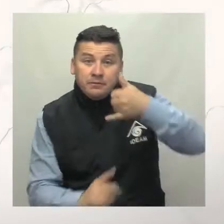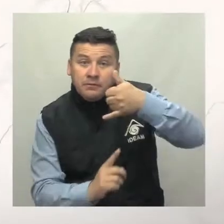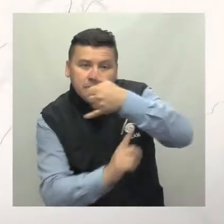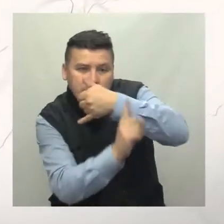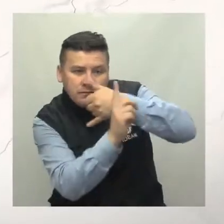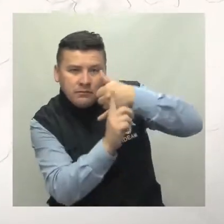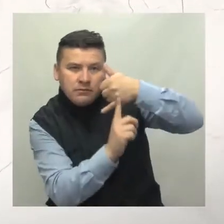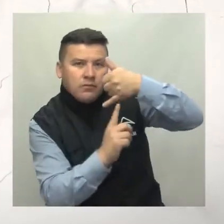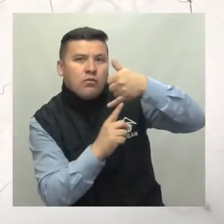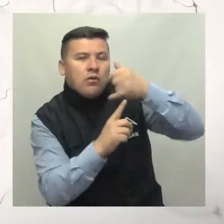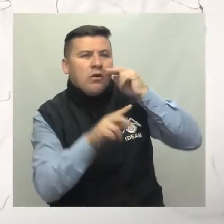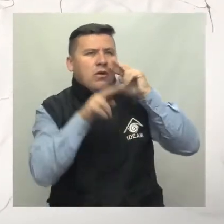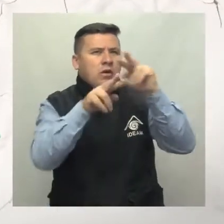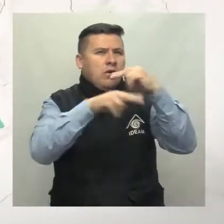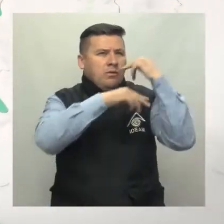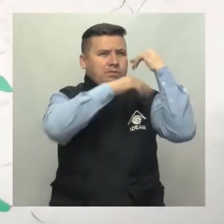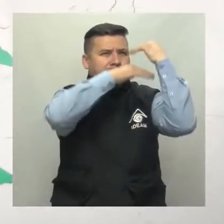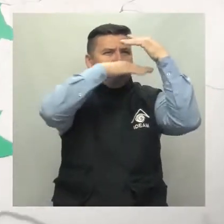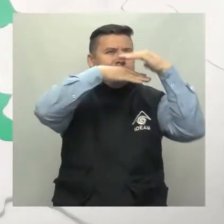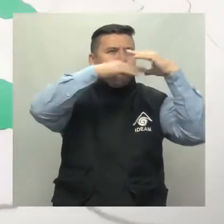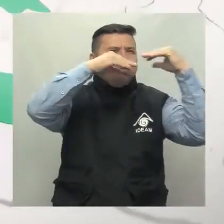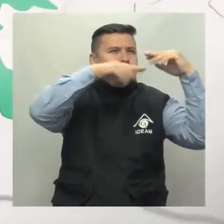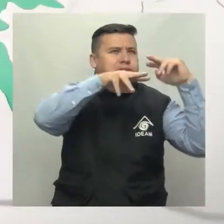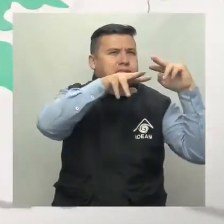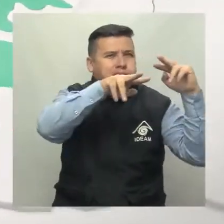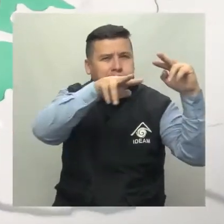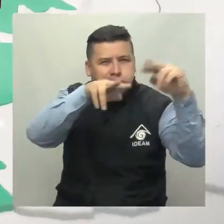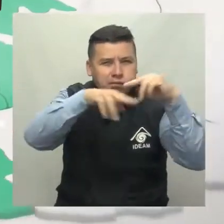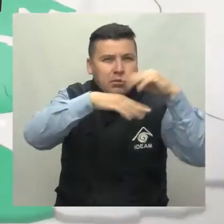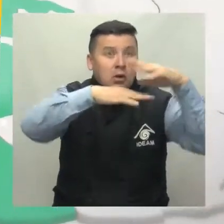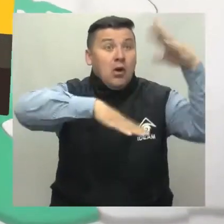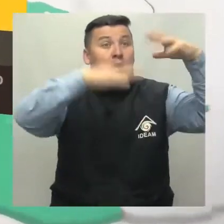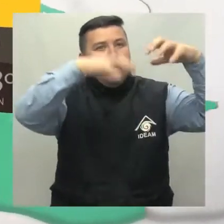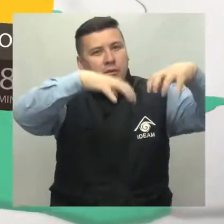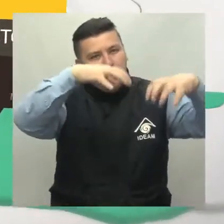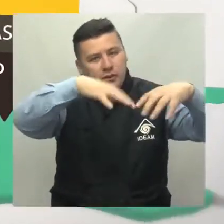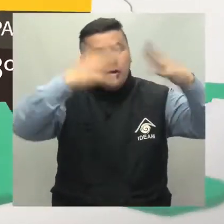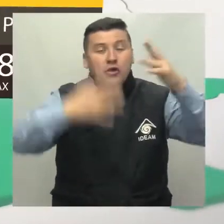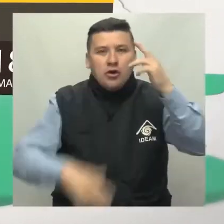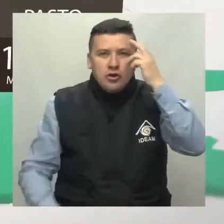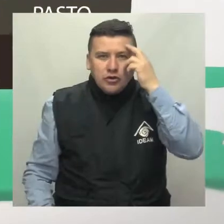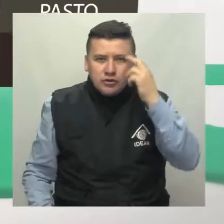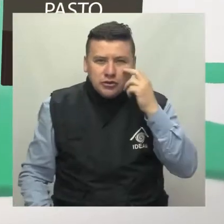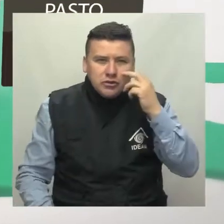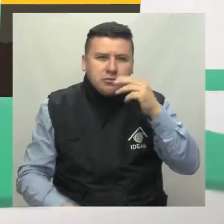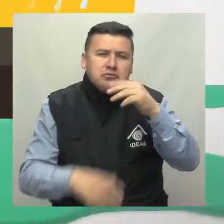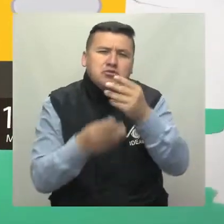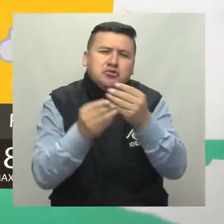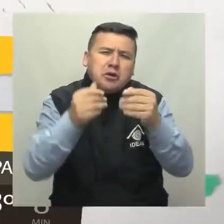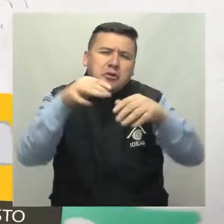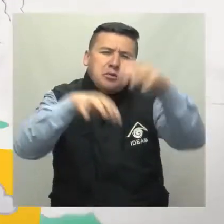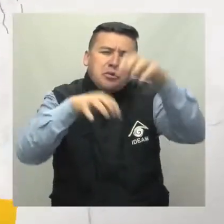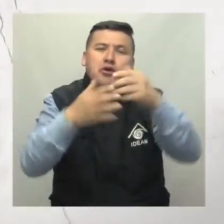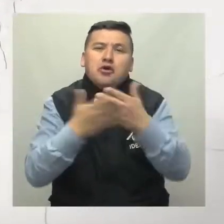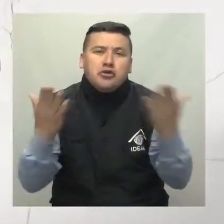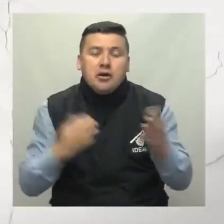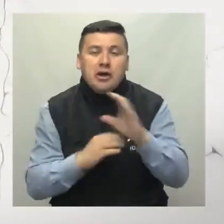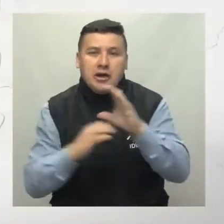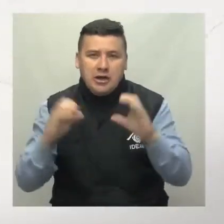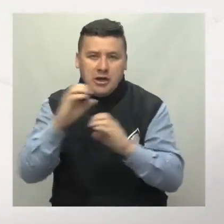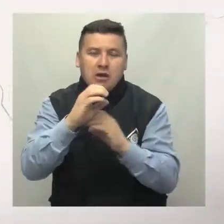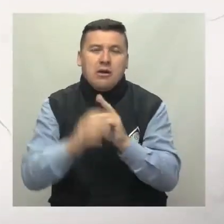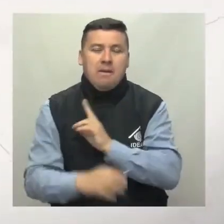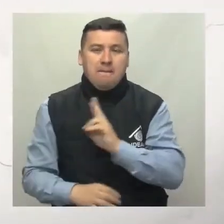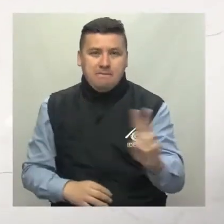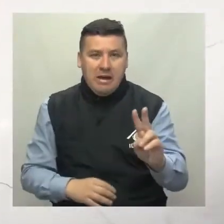litoral pacífico se estiman paisajes bien nublados con lluvias entre ligeras y moderadas en Chocó con lluvias de menor intensidad en el Cauca